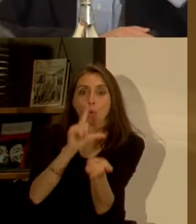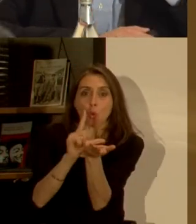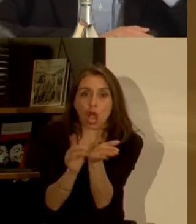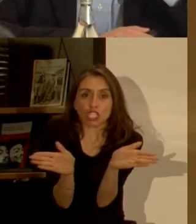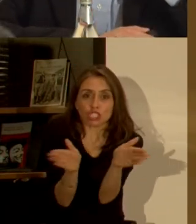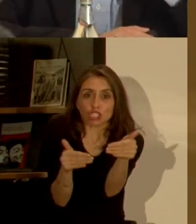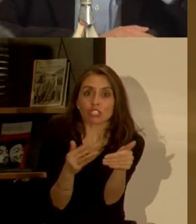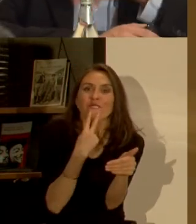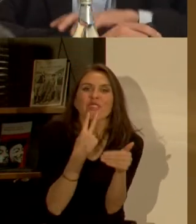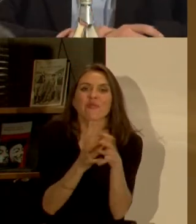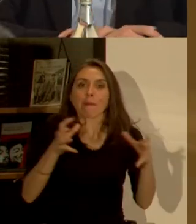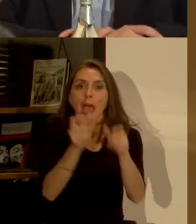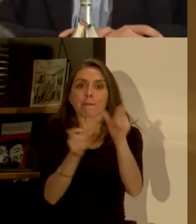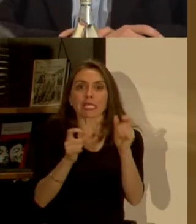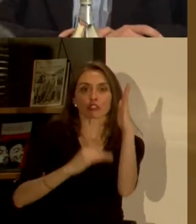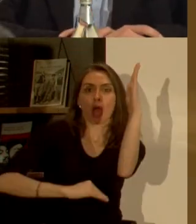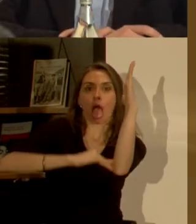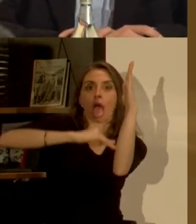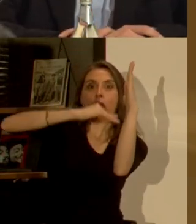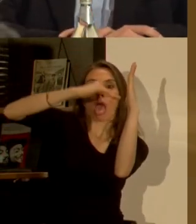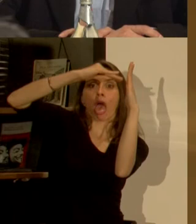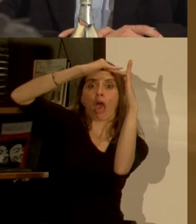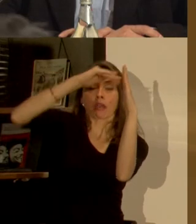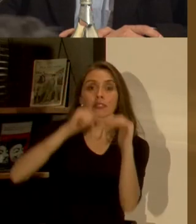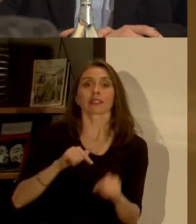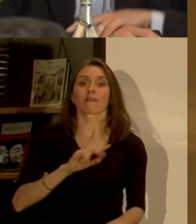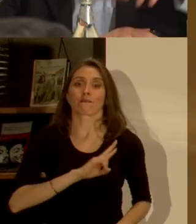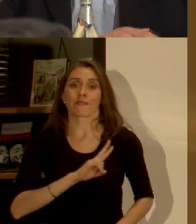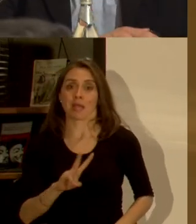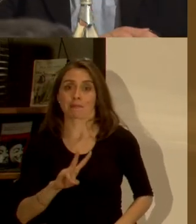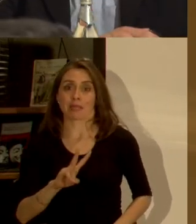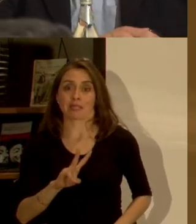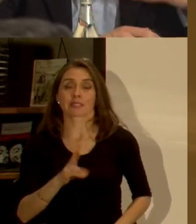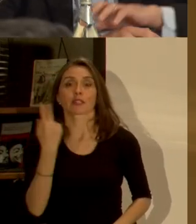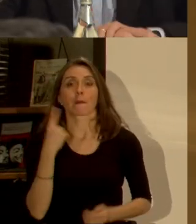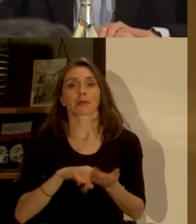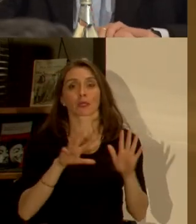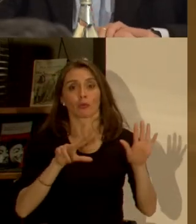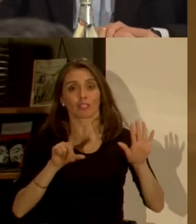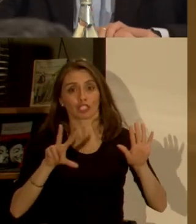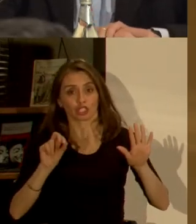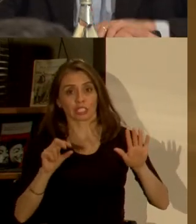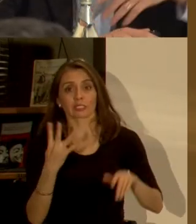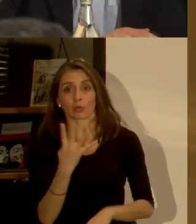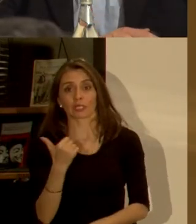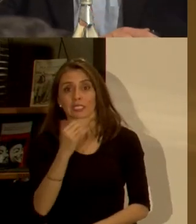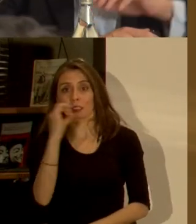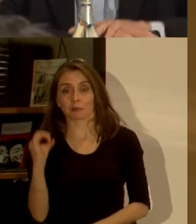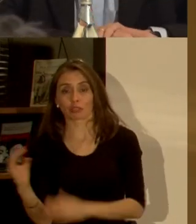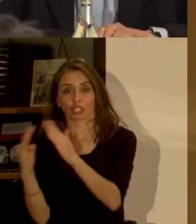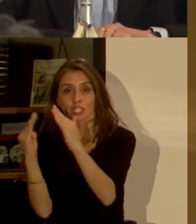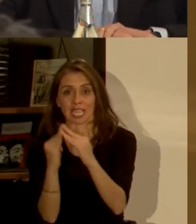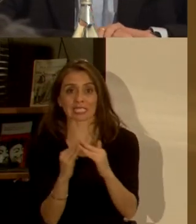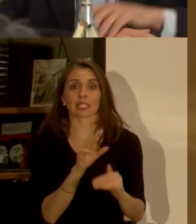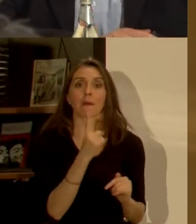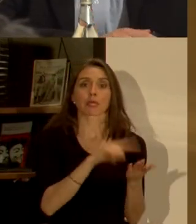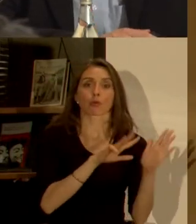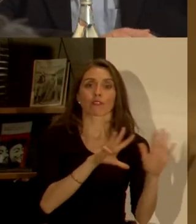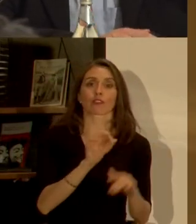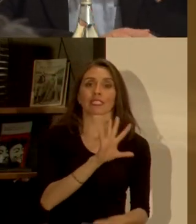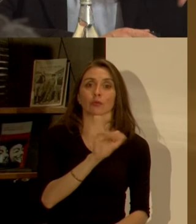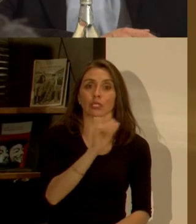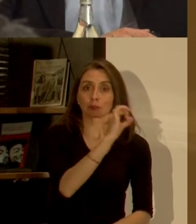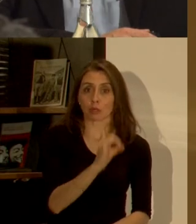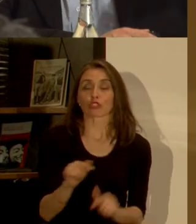Valparaíso fíjense que los departamentos en el Gran Valparaíso pasaron en la década de 80% de un 46% en los 90% un 56%